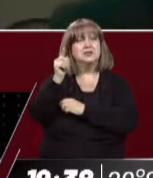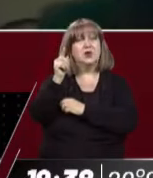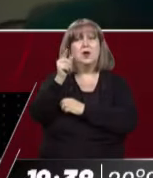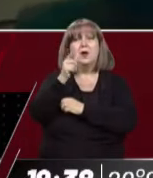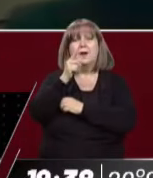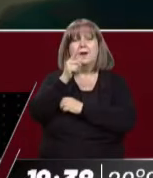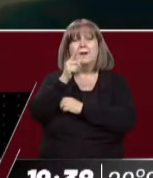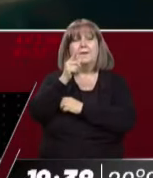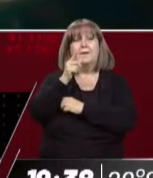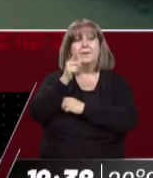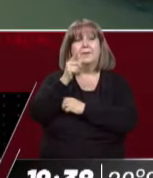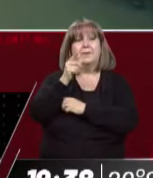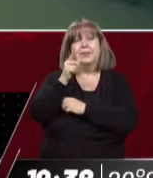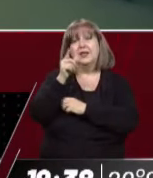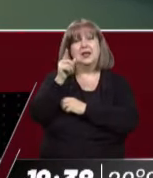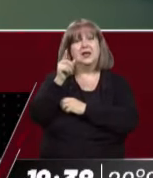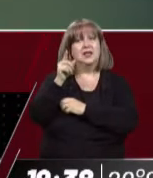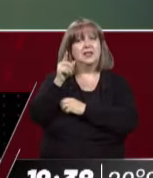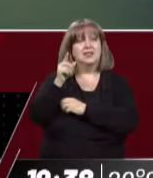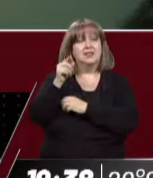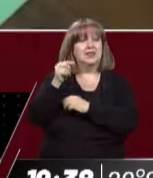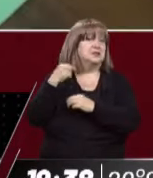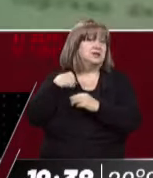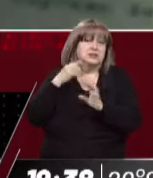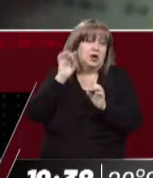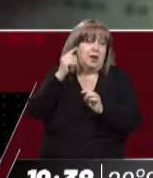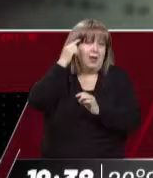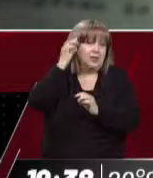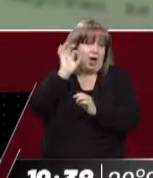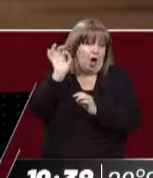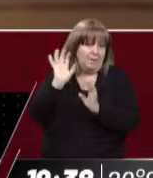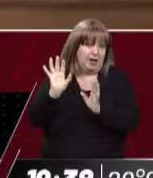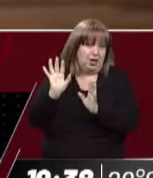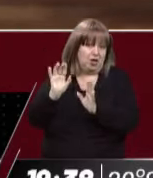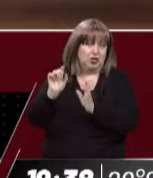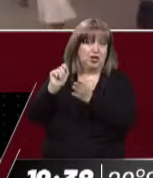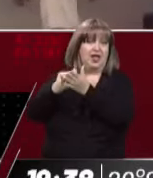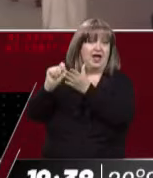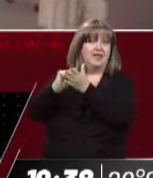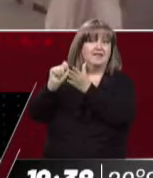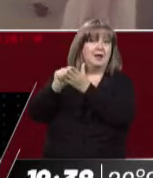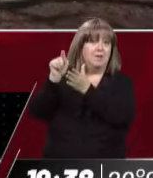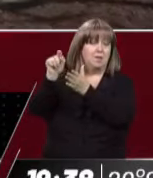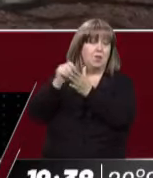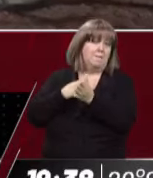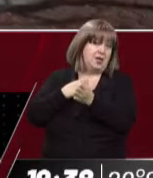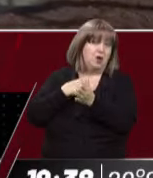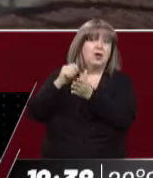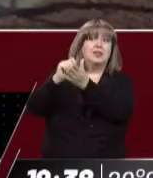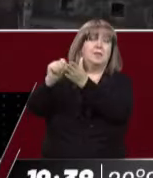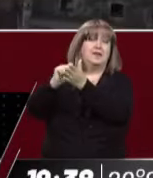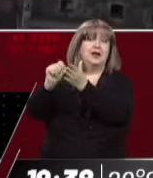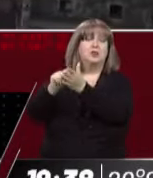La película o la novela no se clausura con la opinión del autor. Por supuesto. Aparte, a ver,